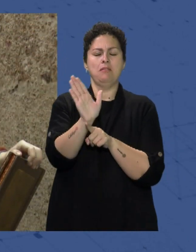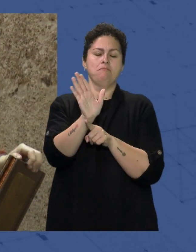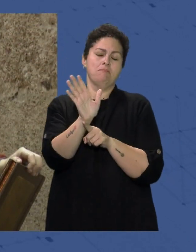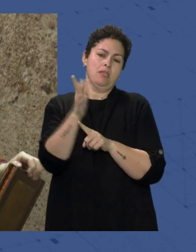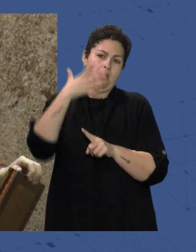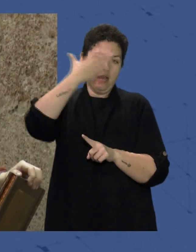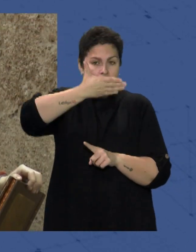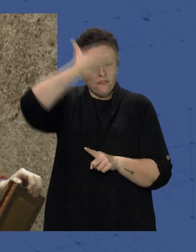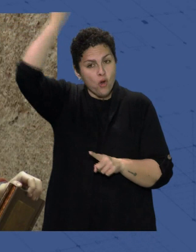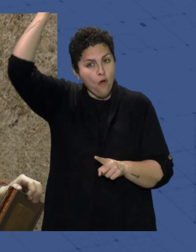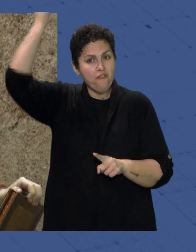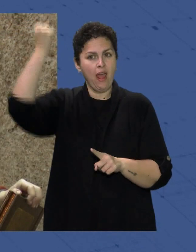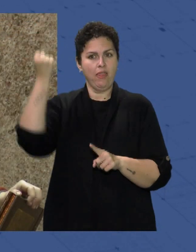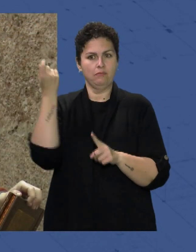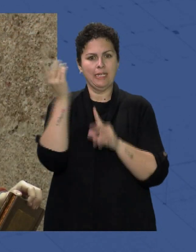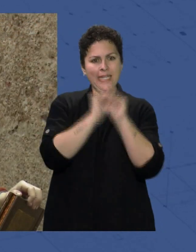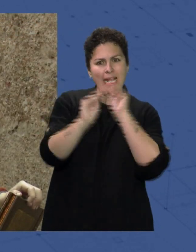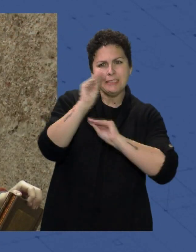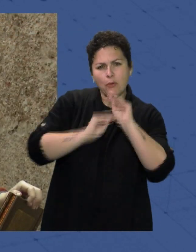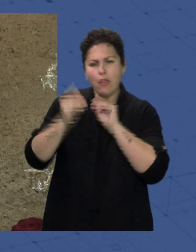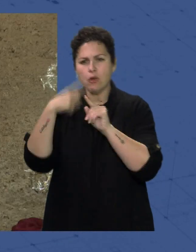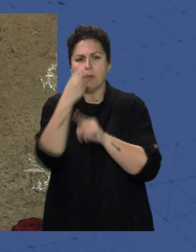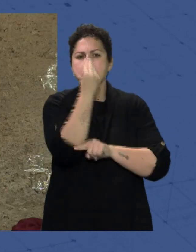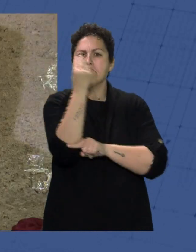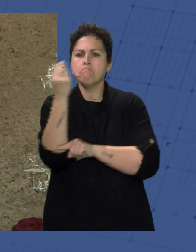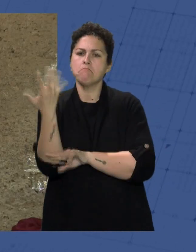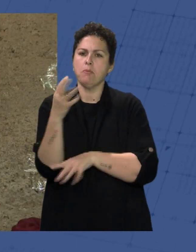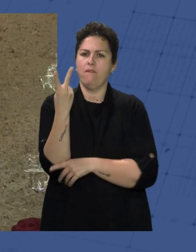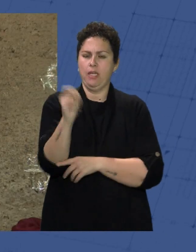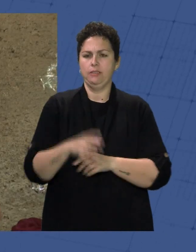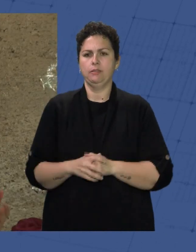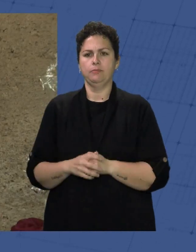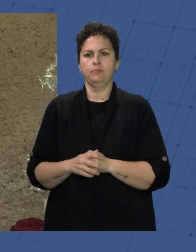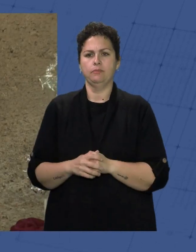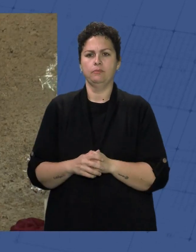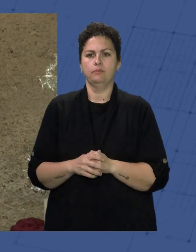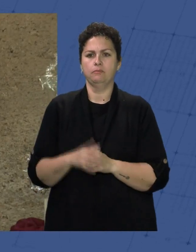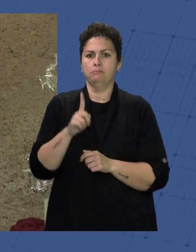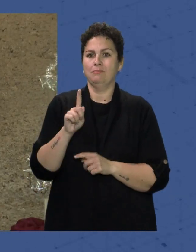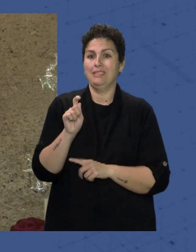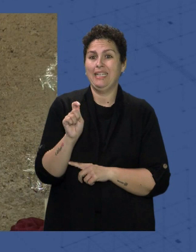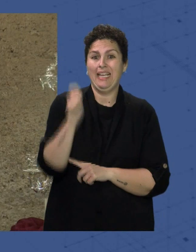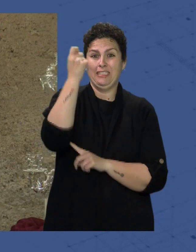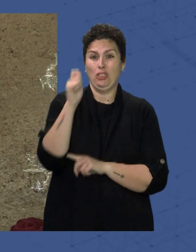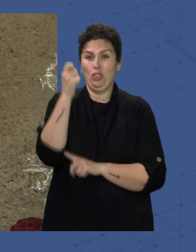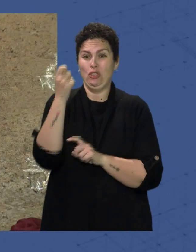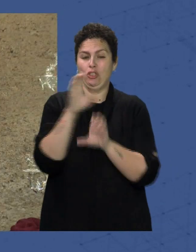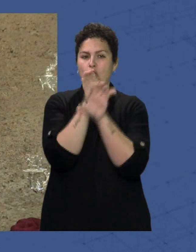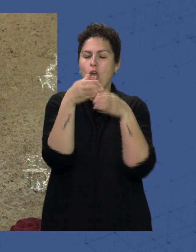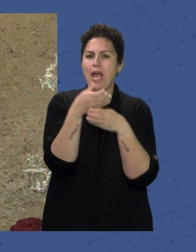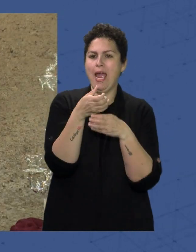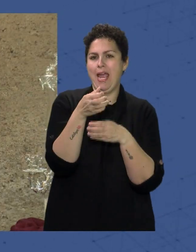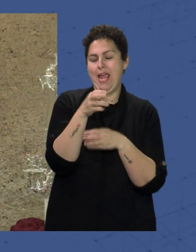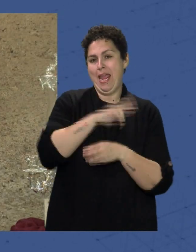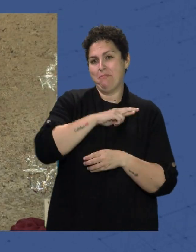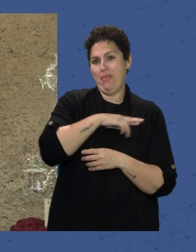restauraciones Que alberga alrededor de 20 piezas Los estrenos son esos pequeños triunfos que cada hermandad llega a cometer